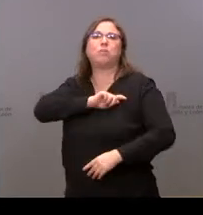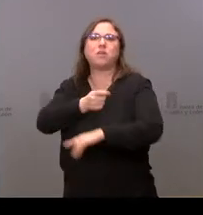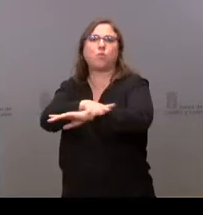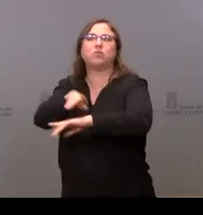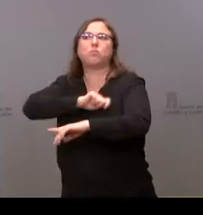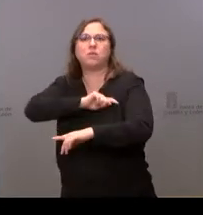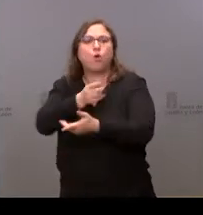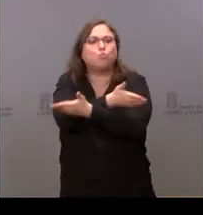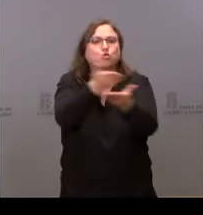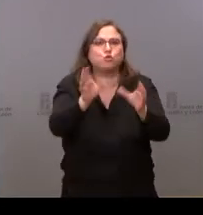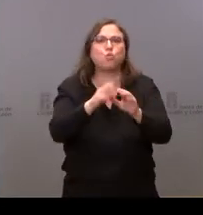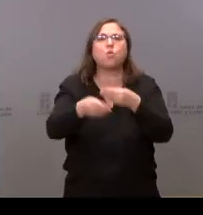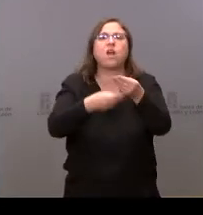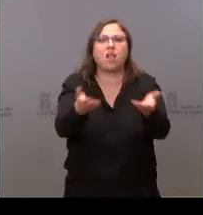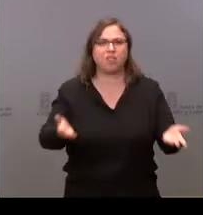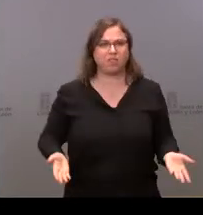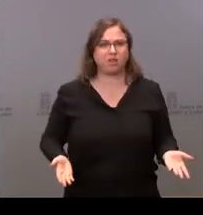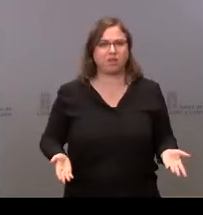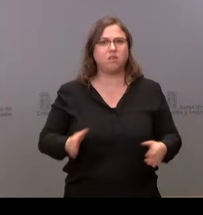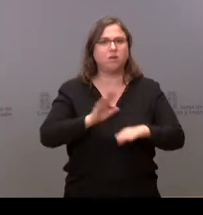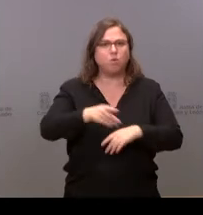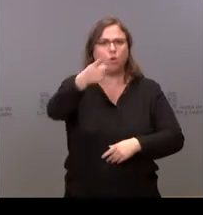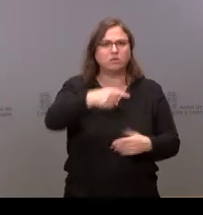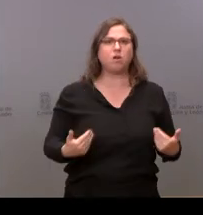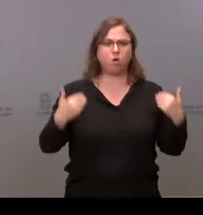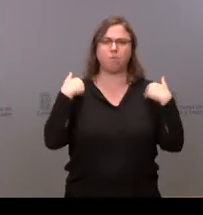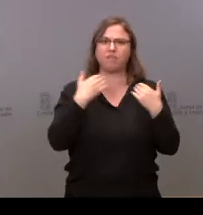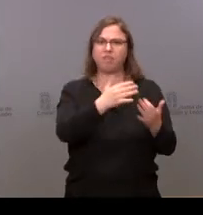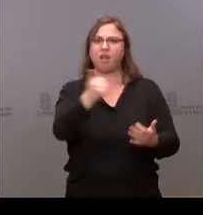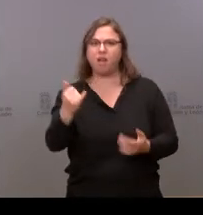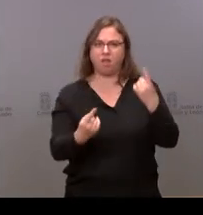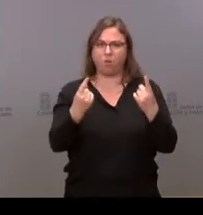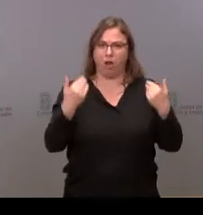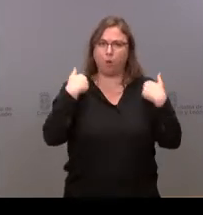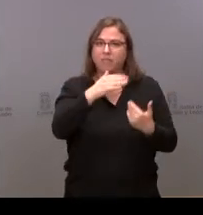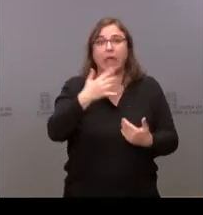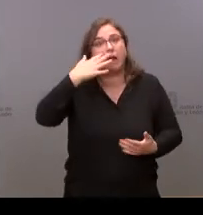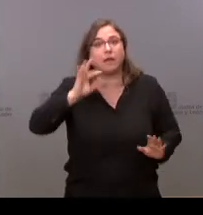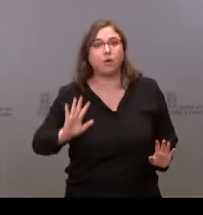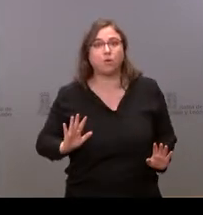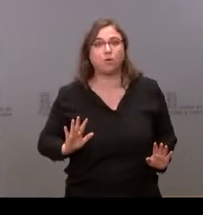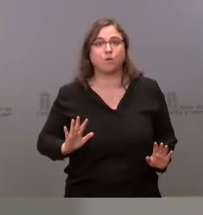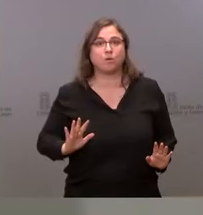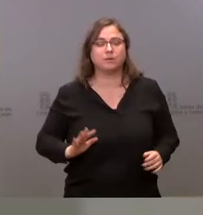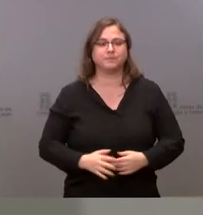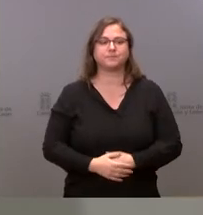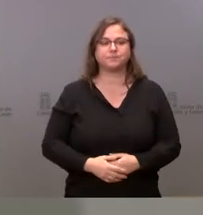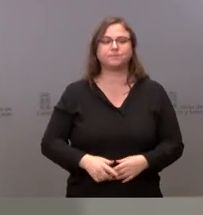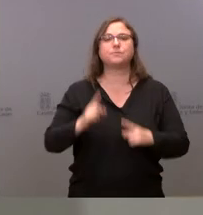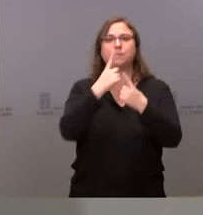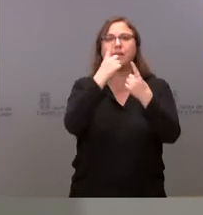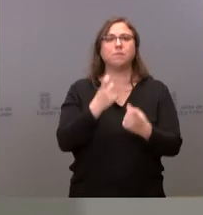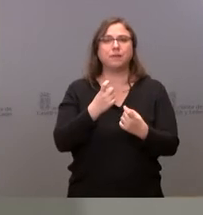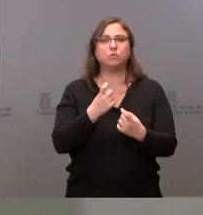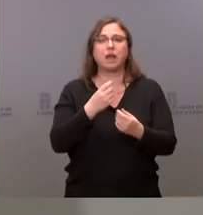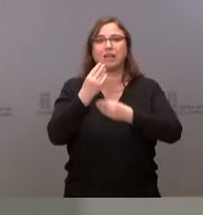hacer? porque ustedes sí que tienen competencias en algunas cosas ¿no? creo la pregunta de qué va a